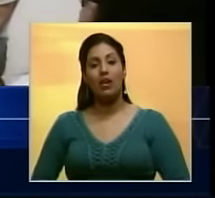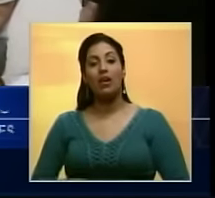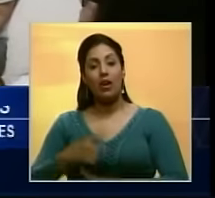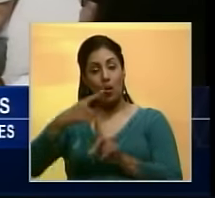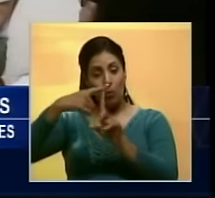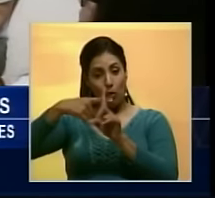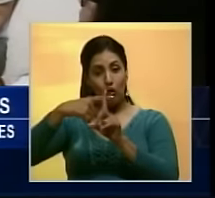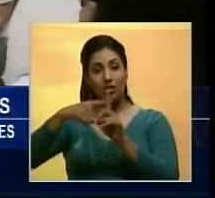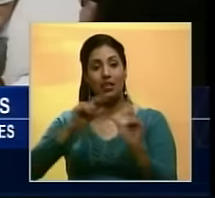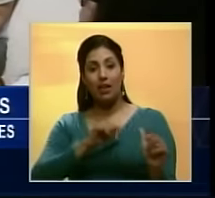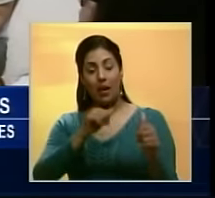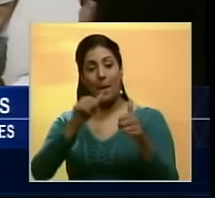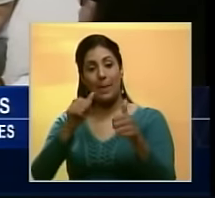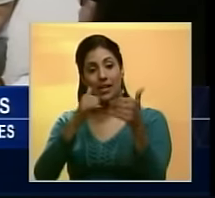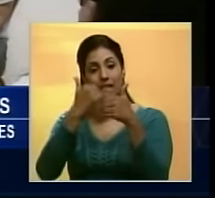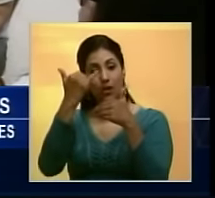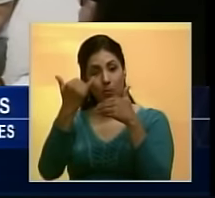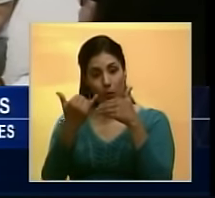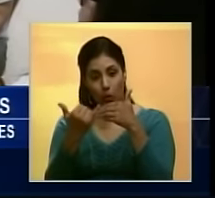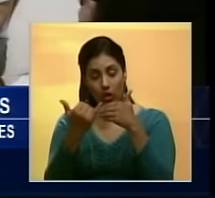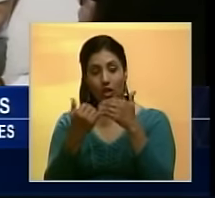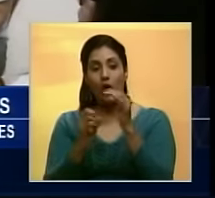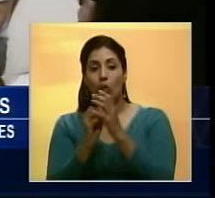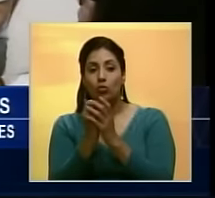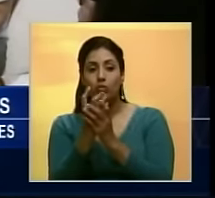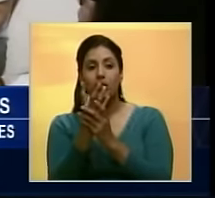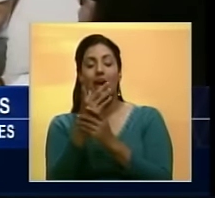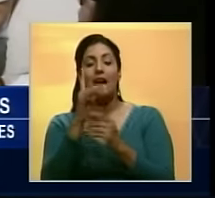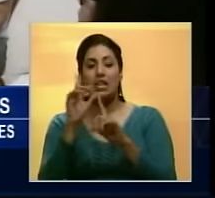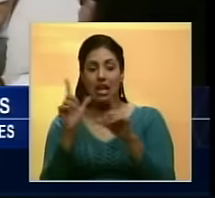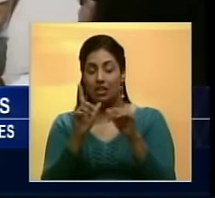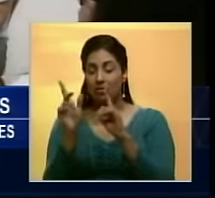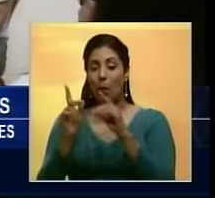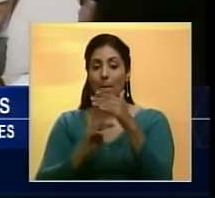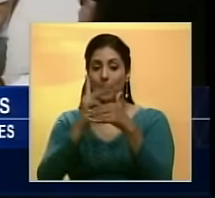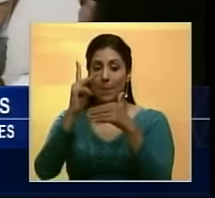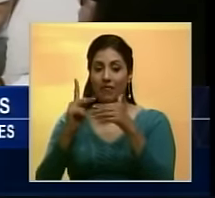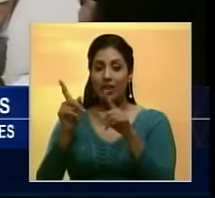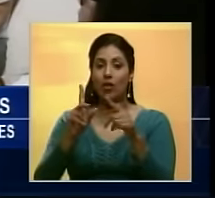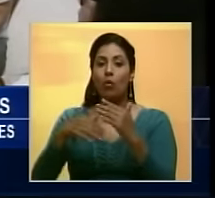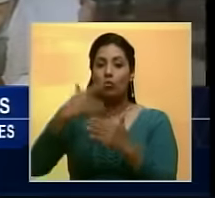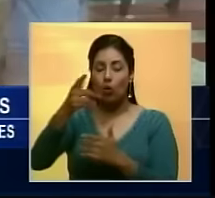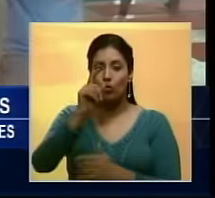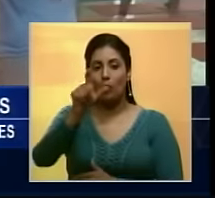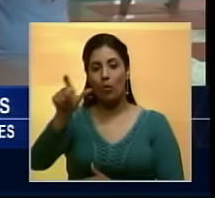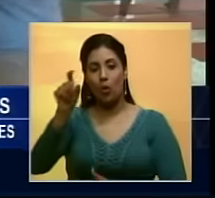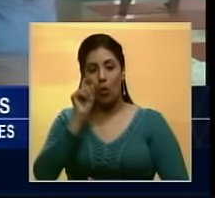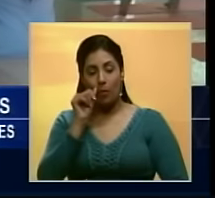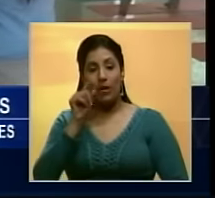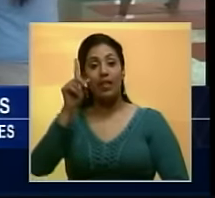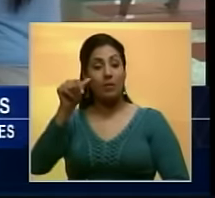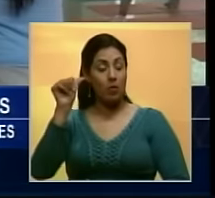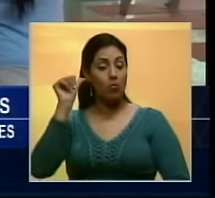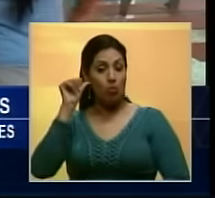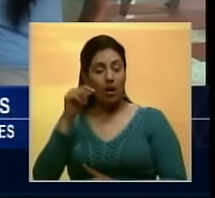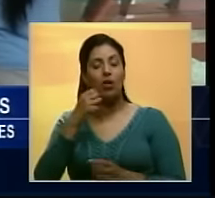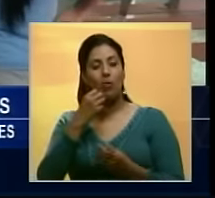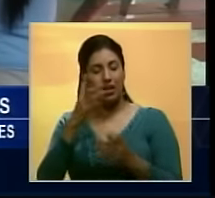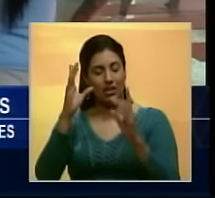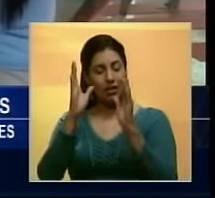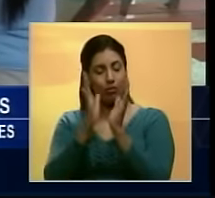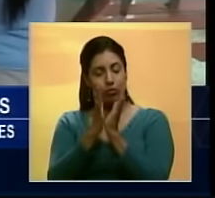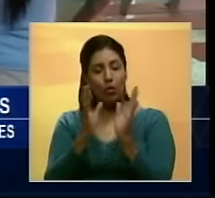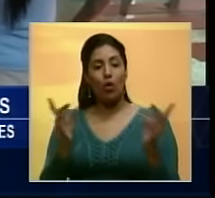positivo ha sido el inicio del proyecto Resurgir, que ya se planifique a una etapa para los reclusos. Las reclusas admiten que el